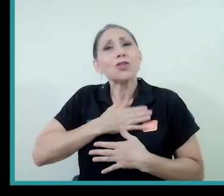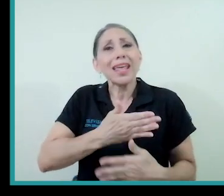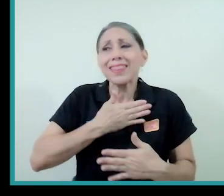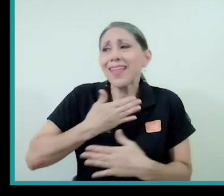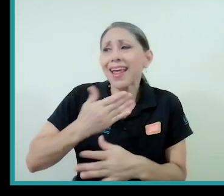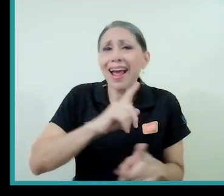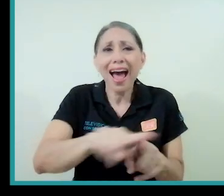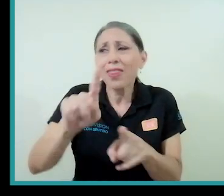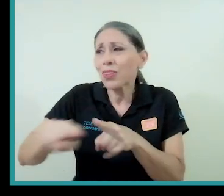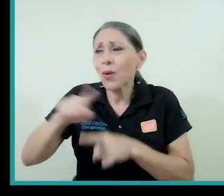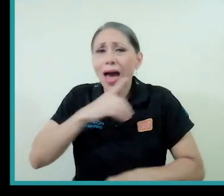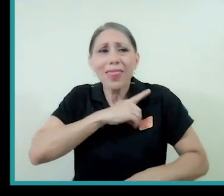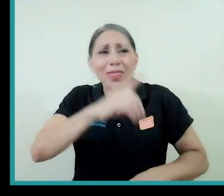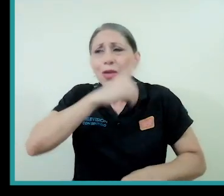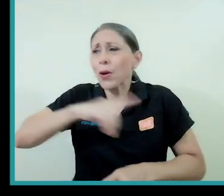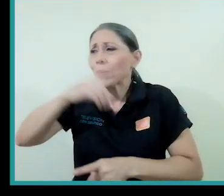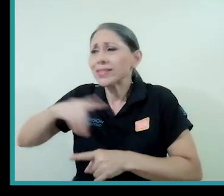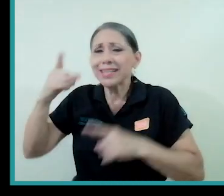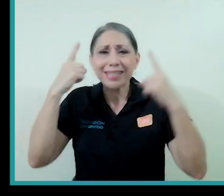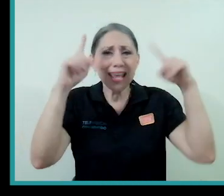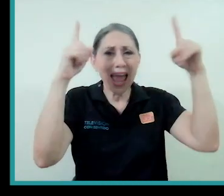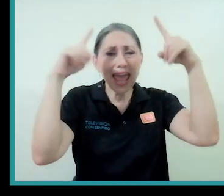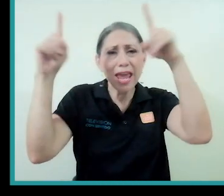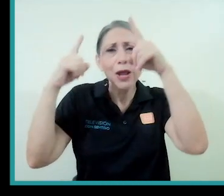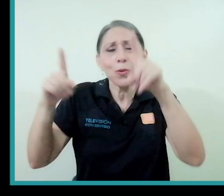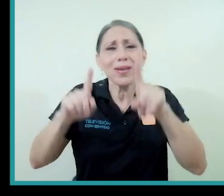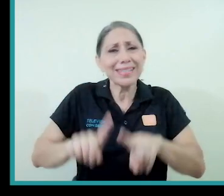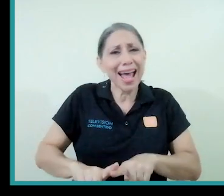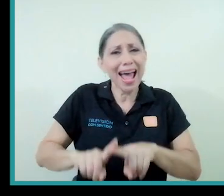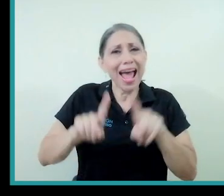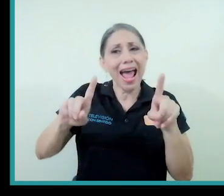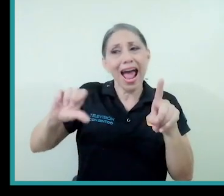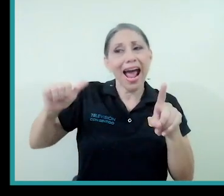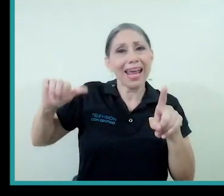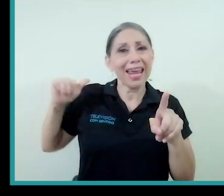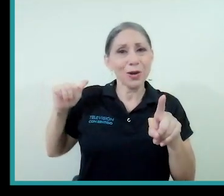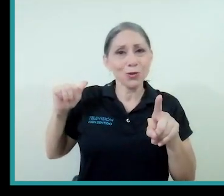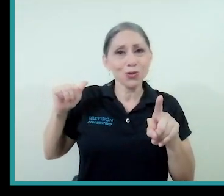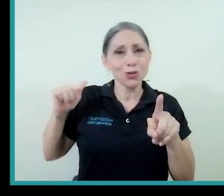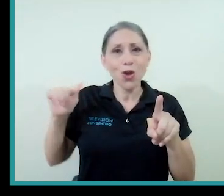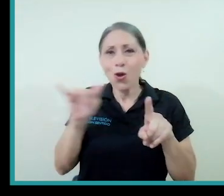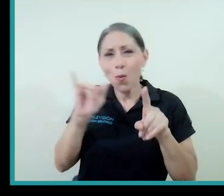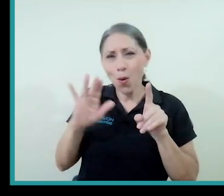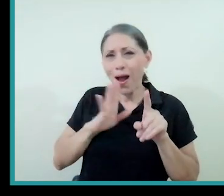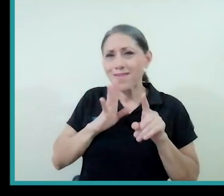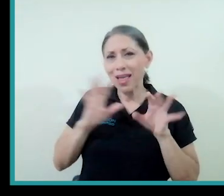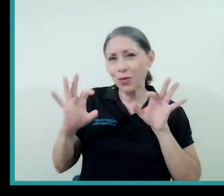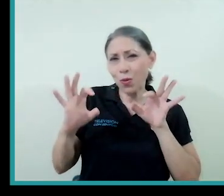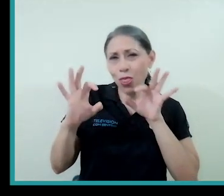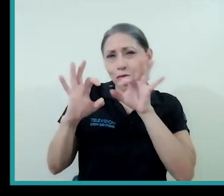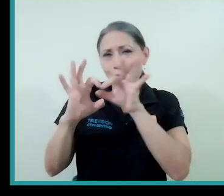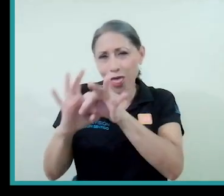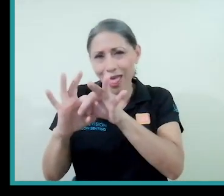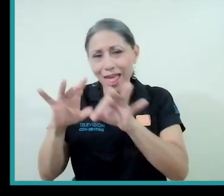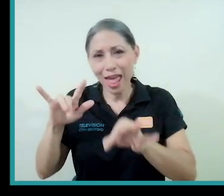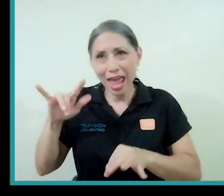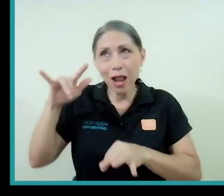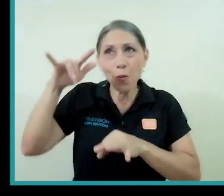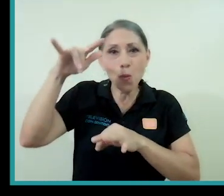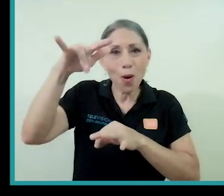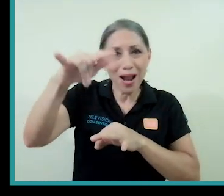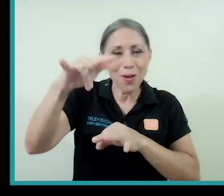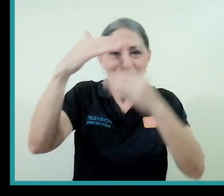héroes ajenos, haciendo una sutil referencia al sobrevuelo de la negrita, pero también a